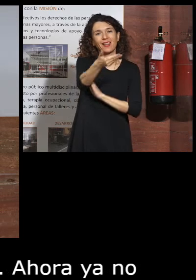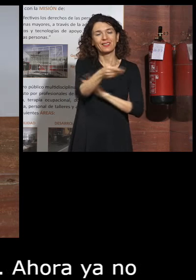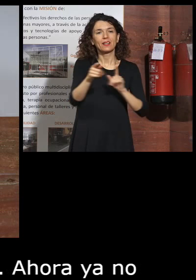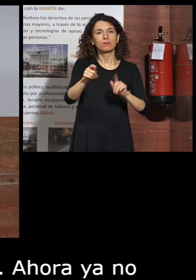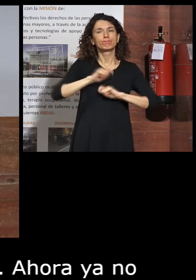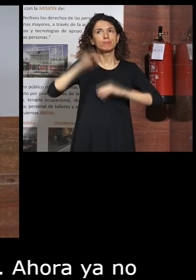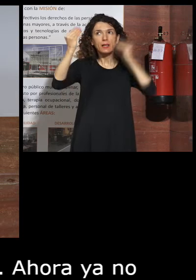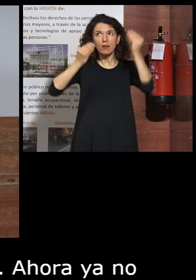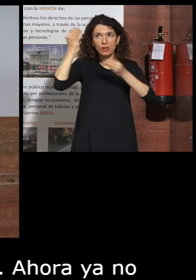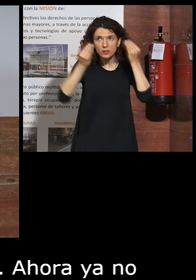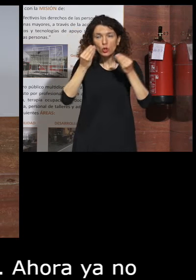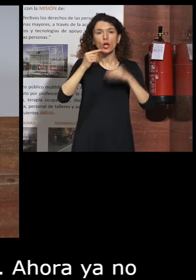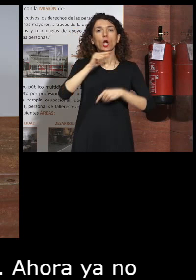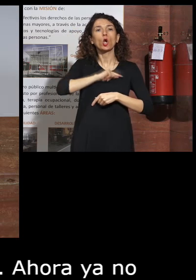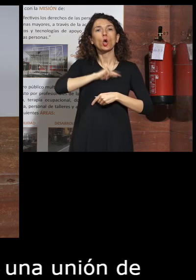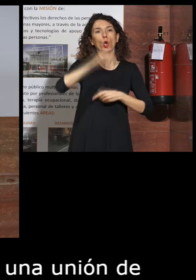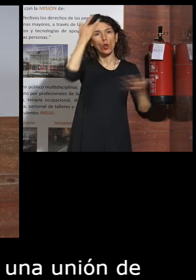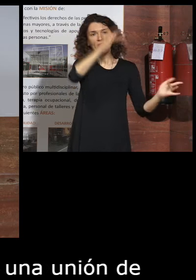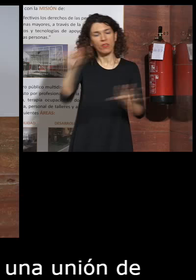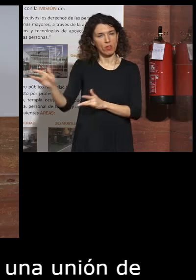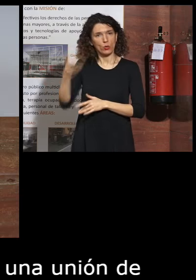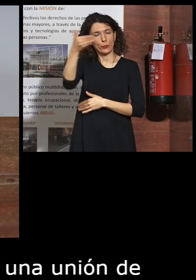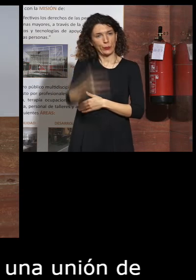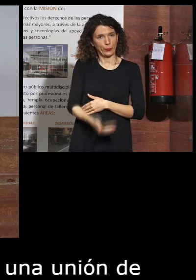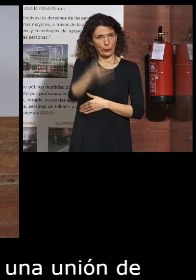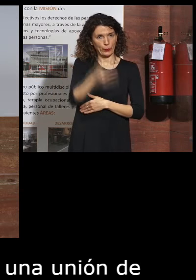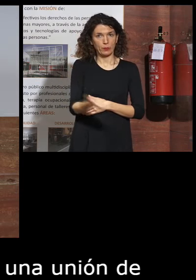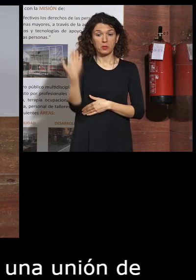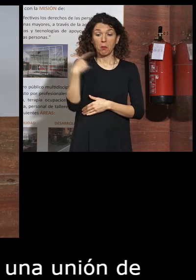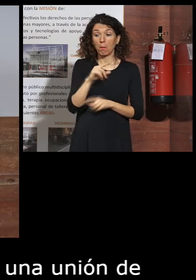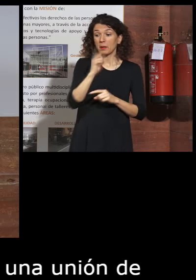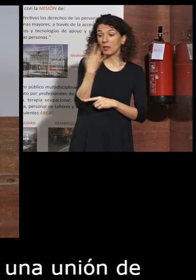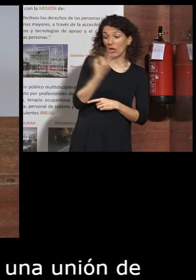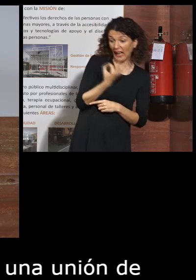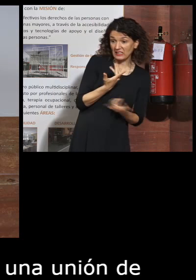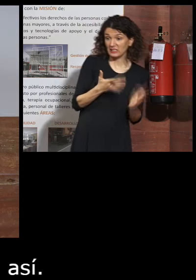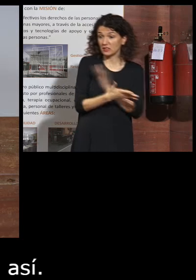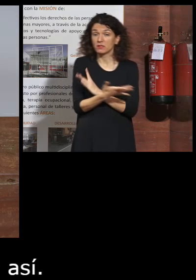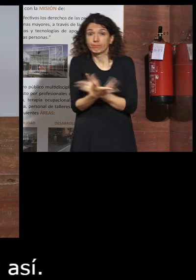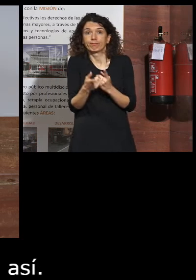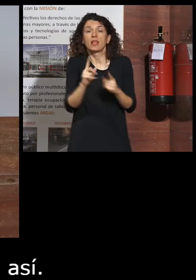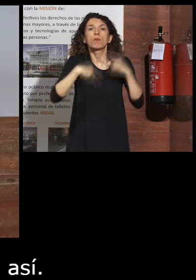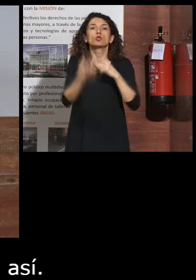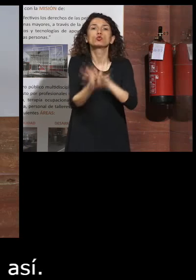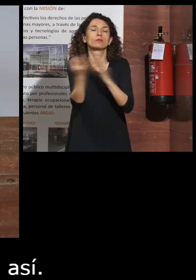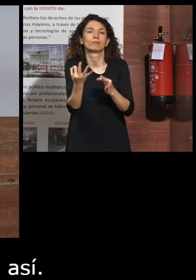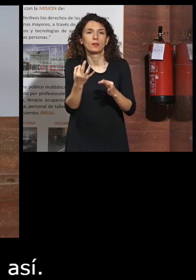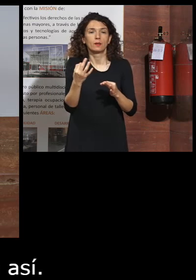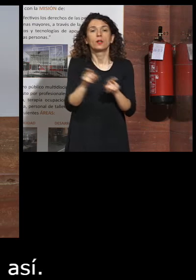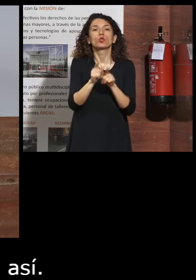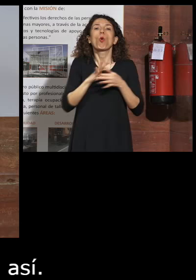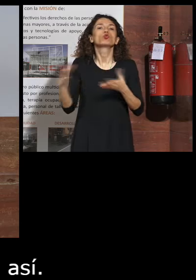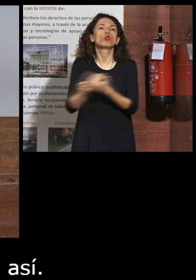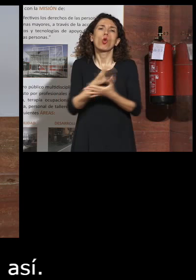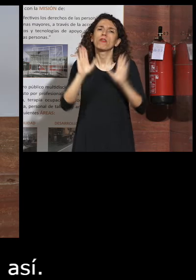reflexiones esas concienciaciones y pues no sé qué fue antes el huevo y la gallina digamos que si me dediqué a esto por eso entiendo que todo está